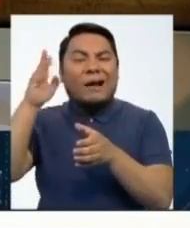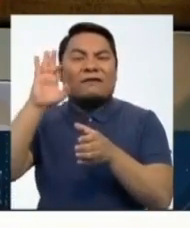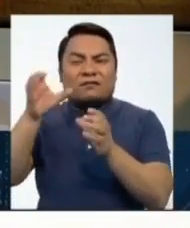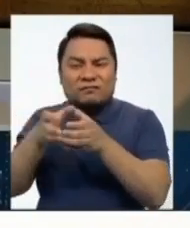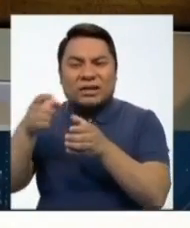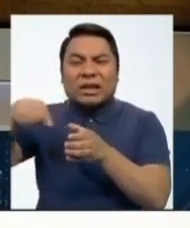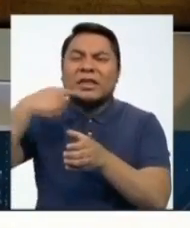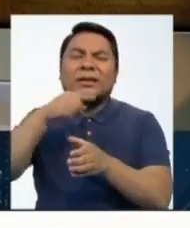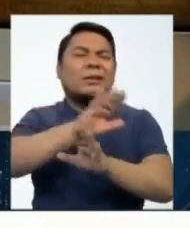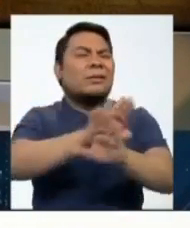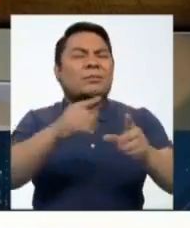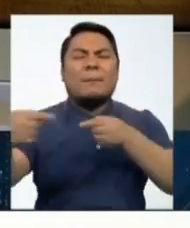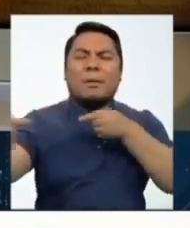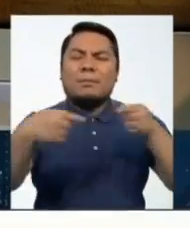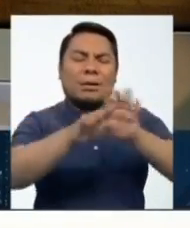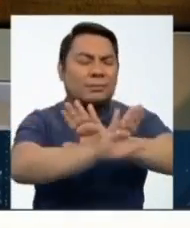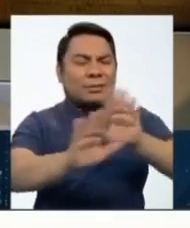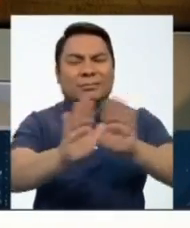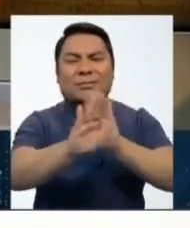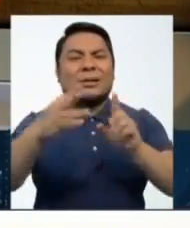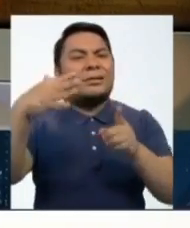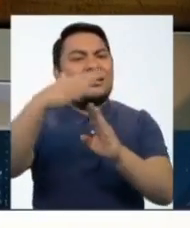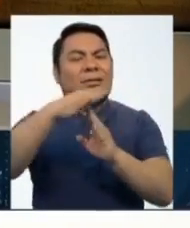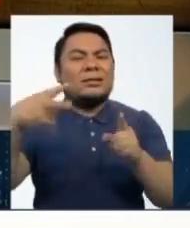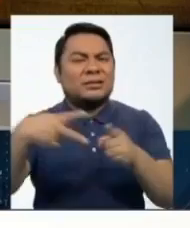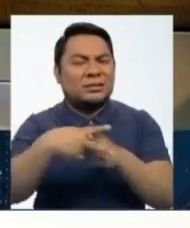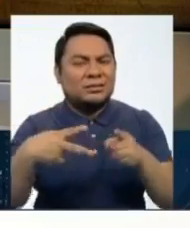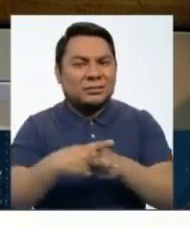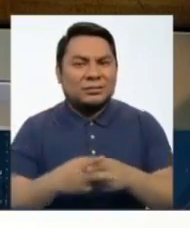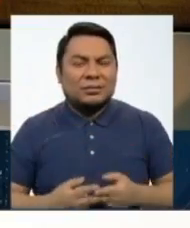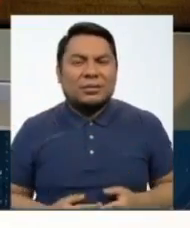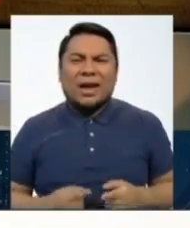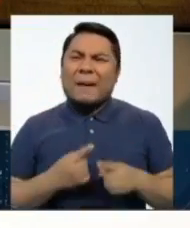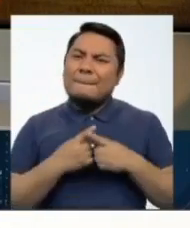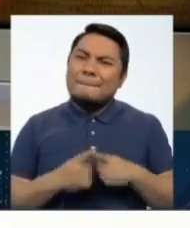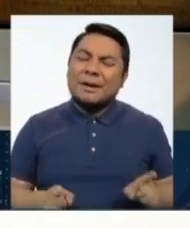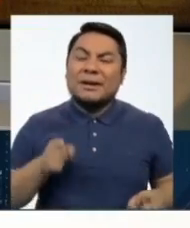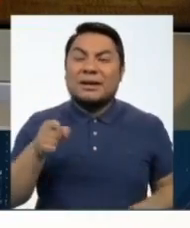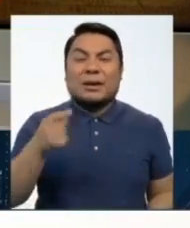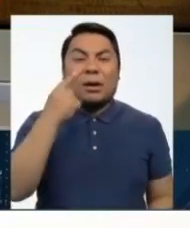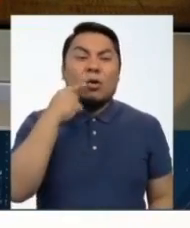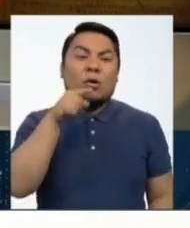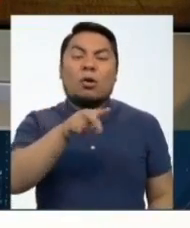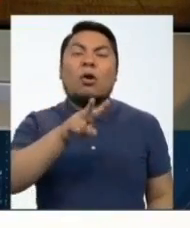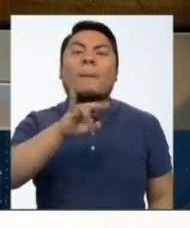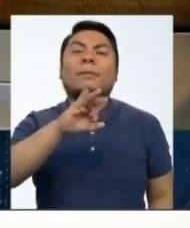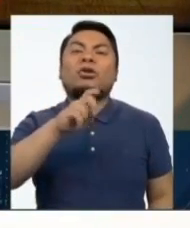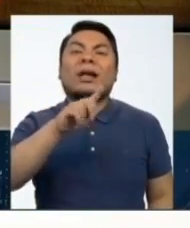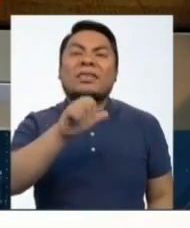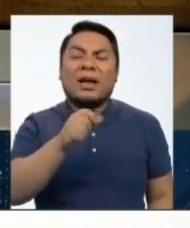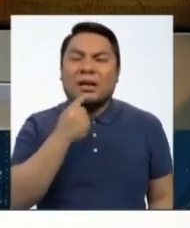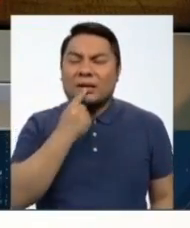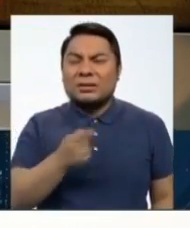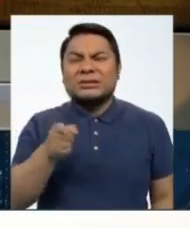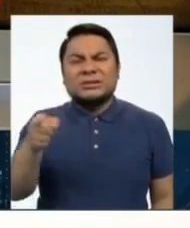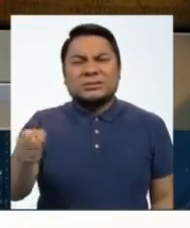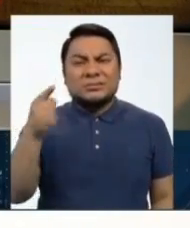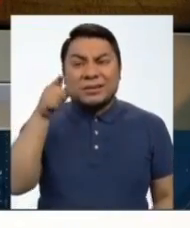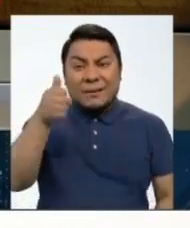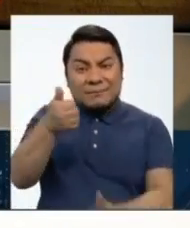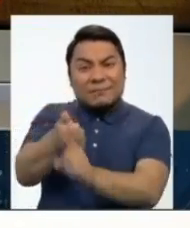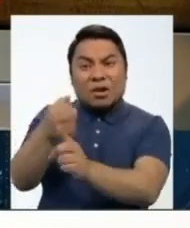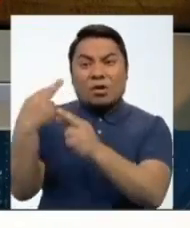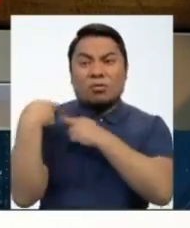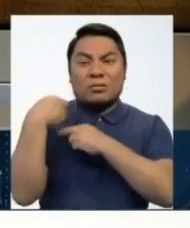confrontación, él señala que en realidad quien ha contribuido sobre todo a enrarecer ese ambiente ha sido el